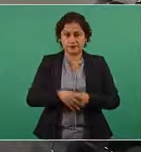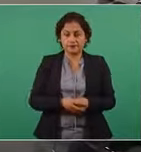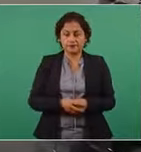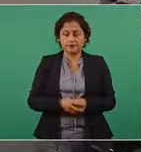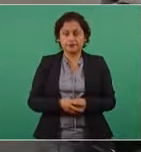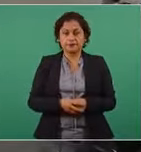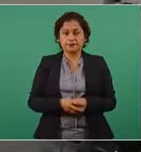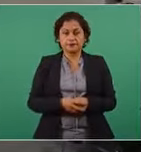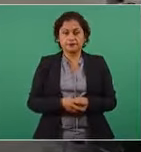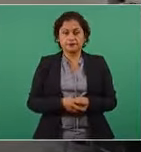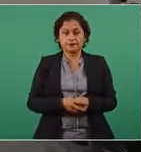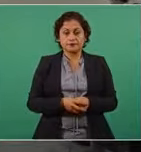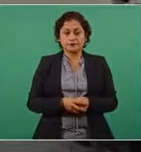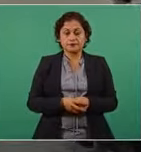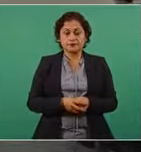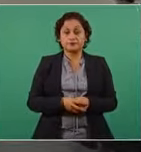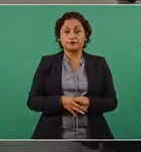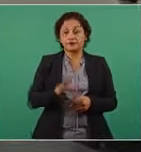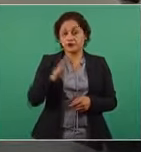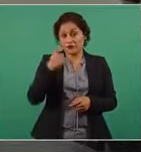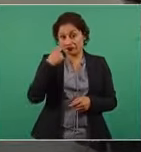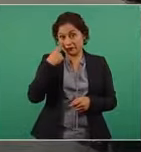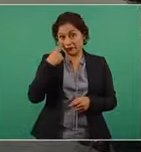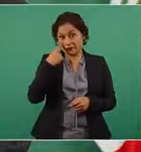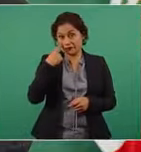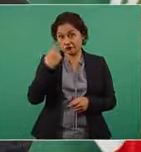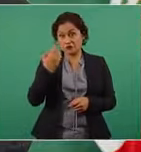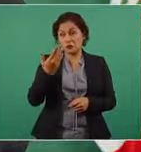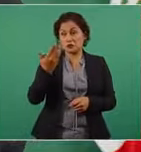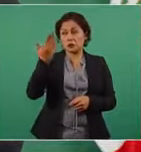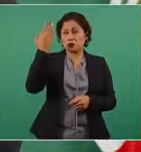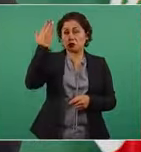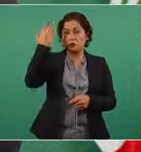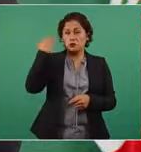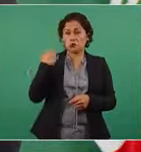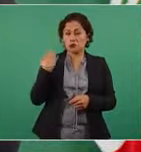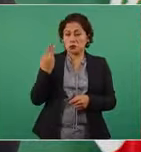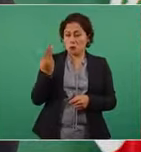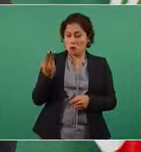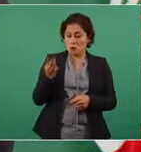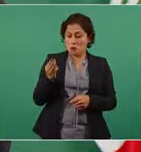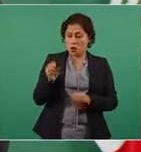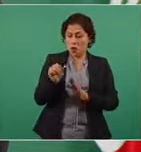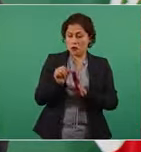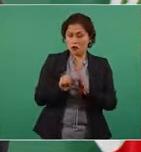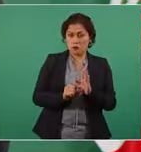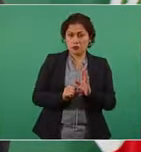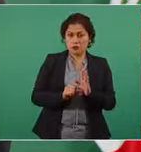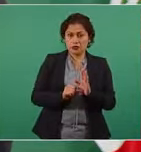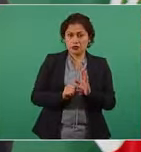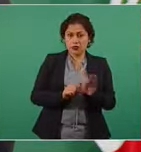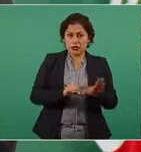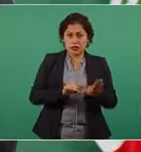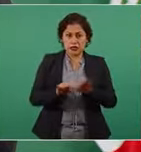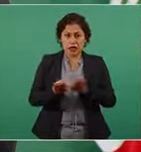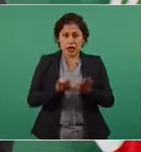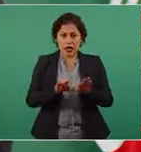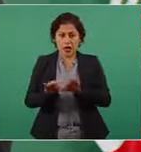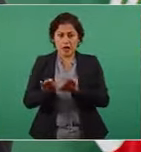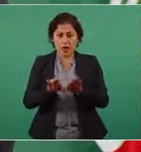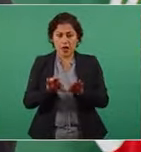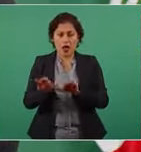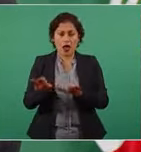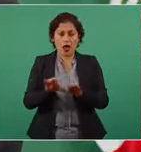no teníamos un mayo así de aumento de empleos, aunque son